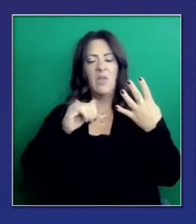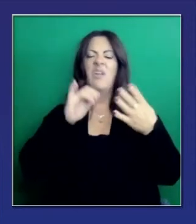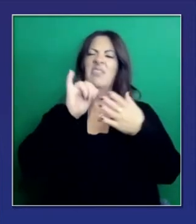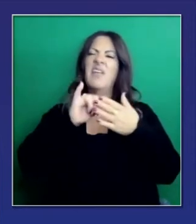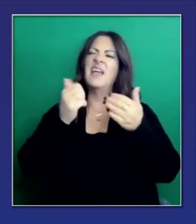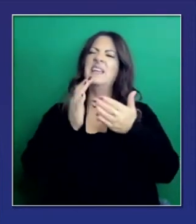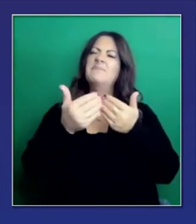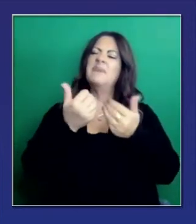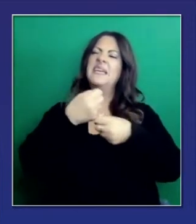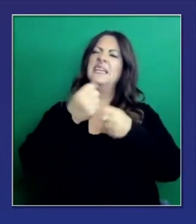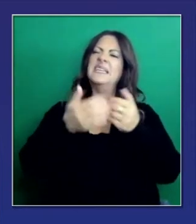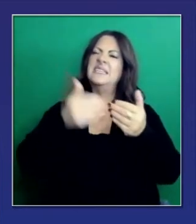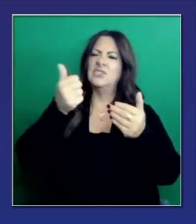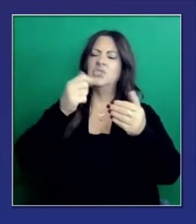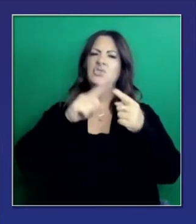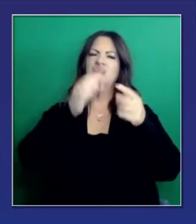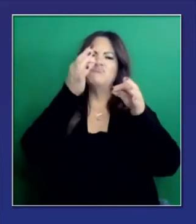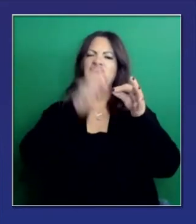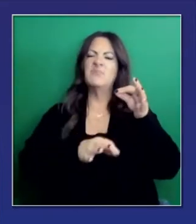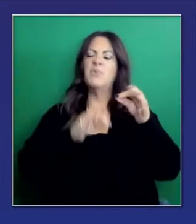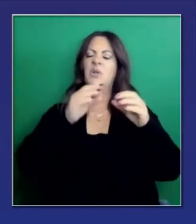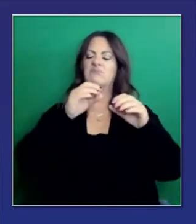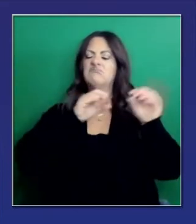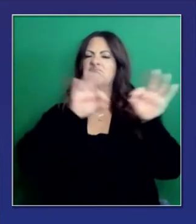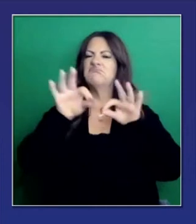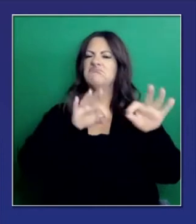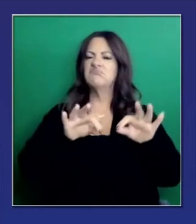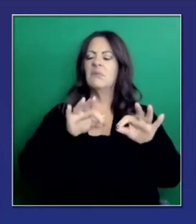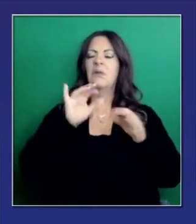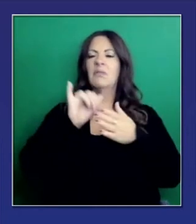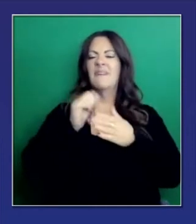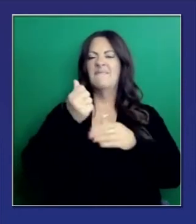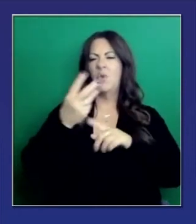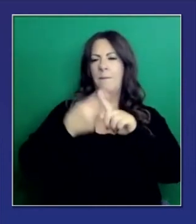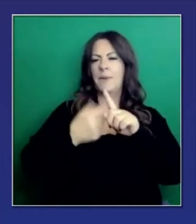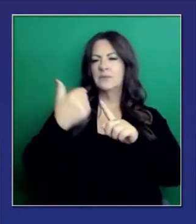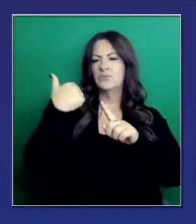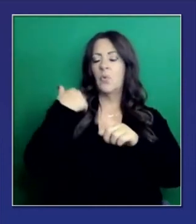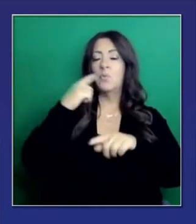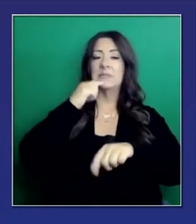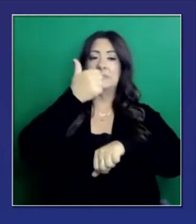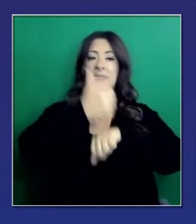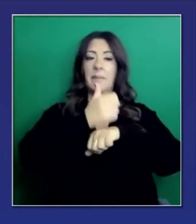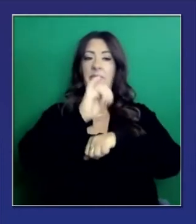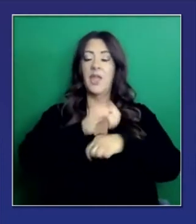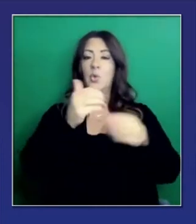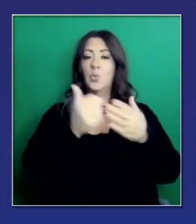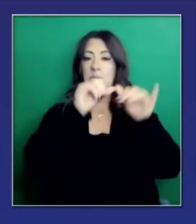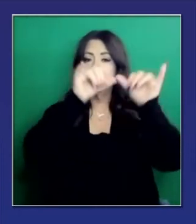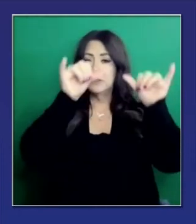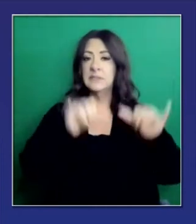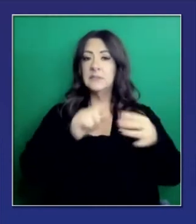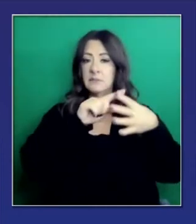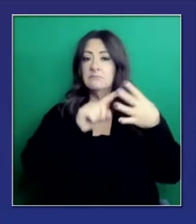amarillo, la simplificamos hace unos cuantos meses, recordarán esa llamada cuando explicamos